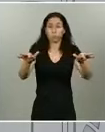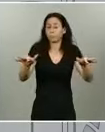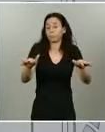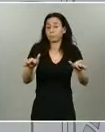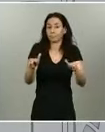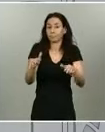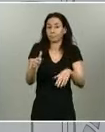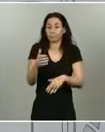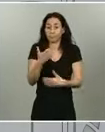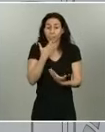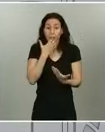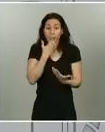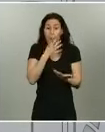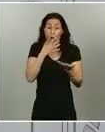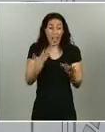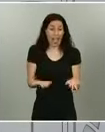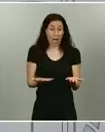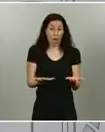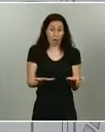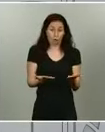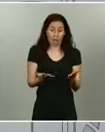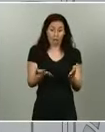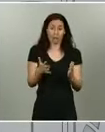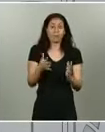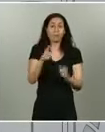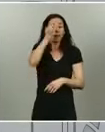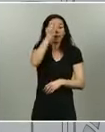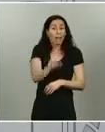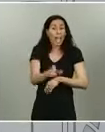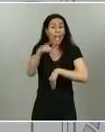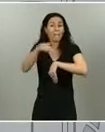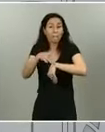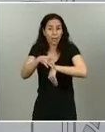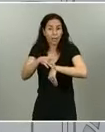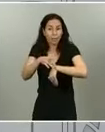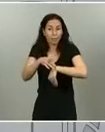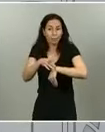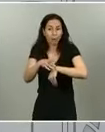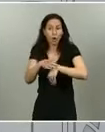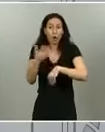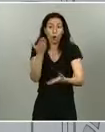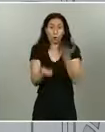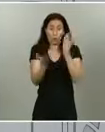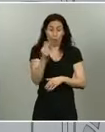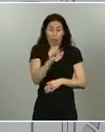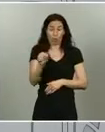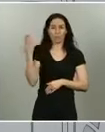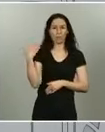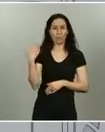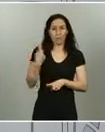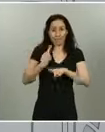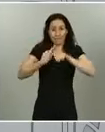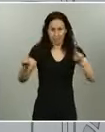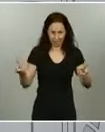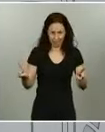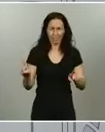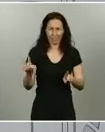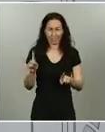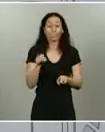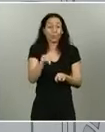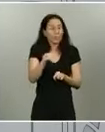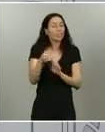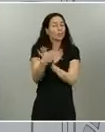son diferentes a los que se veían hace solamente unas semanas. Hay razones múltiples para ello y se discuten en el grupo.